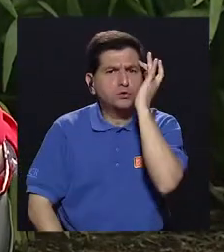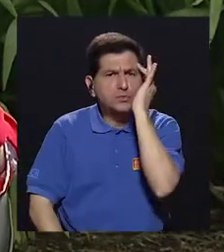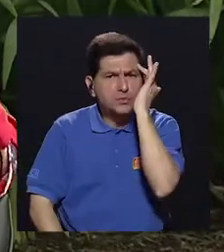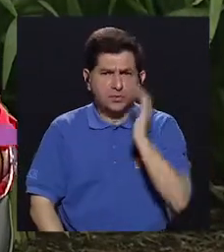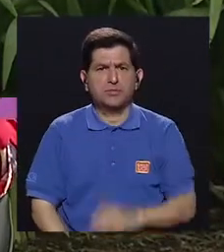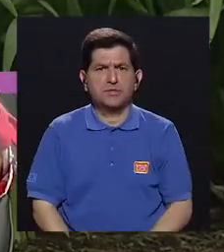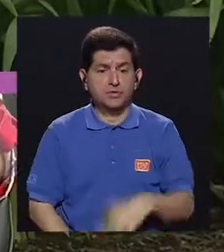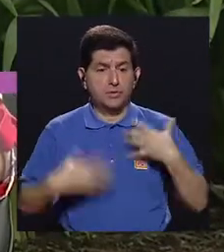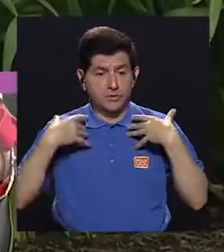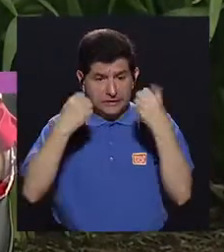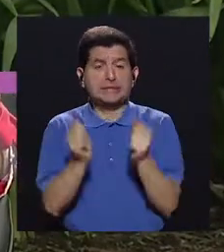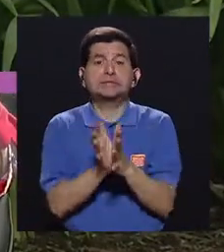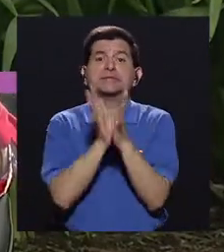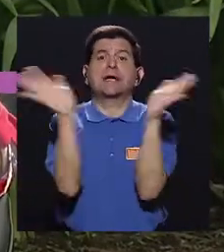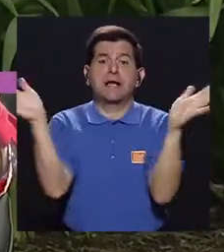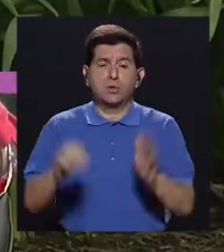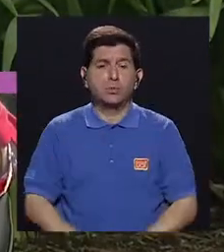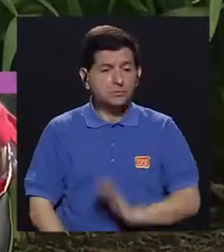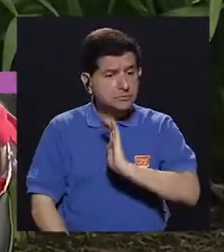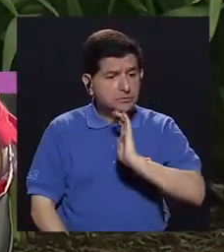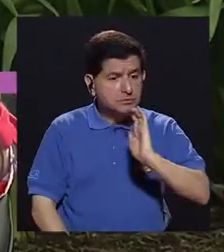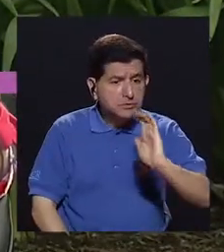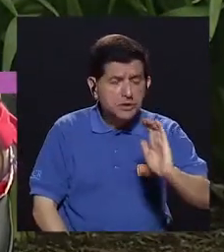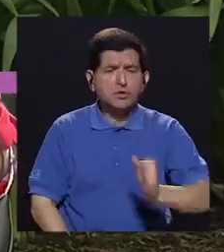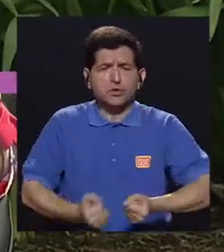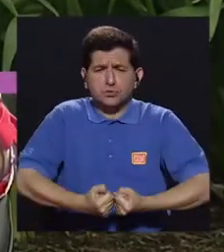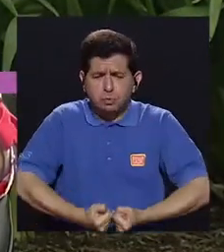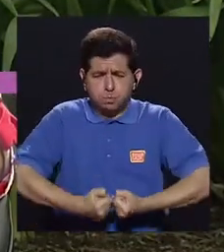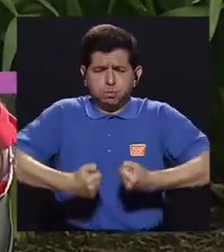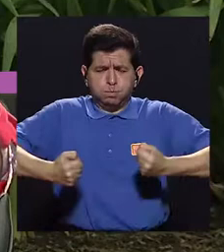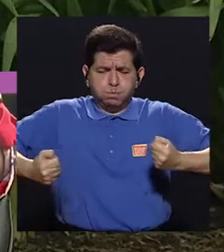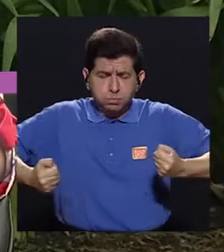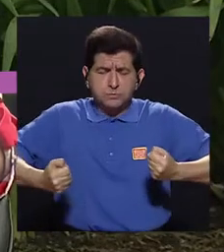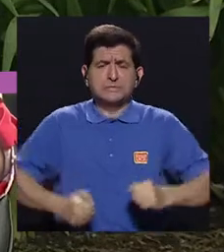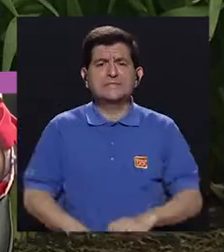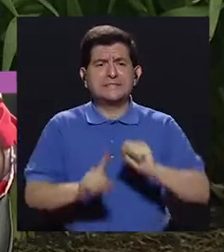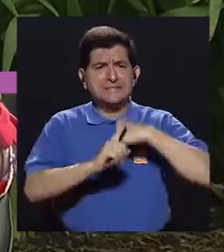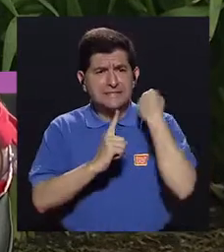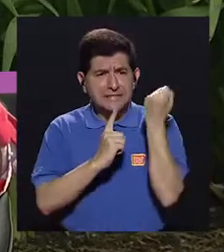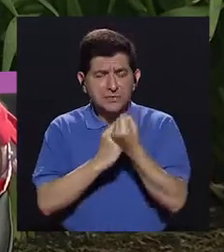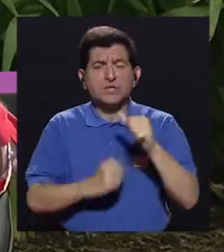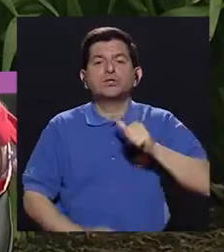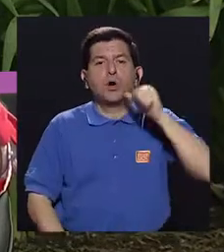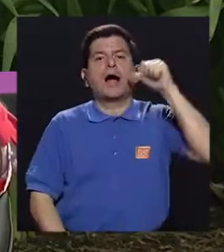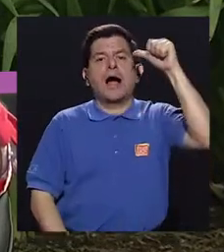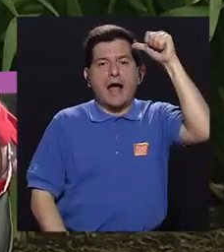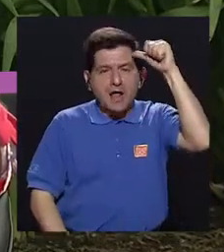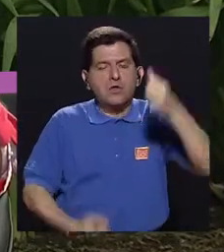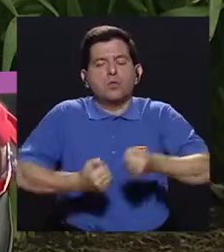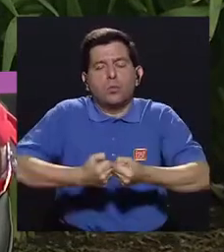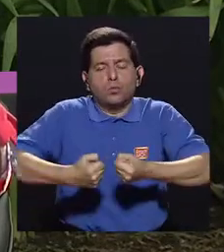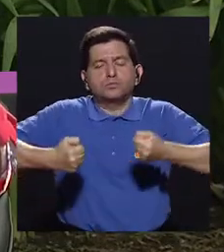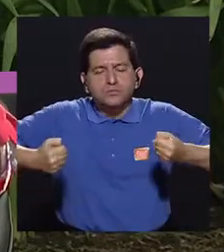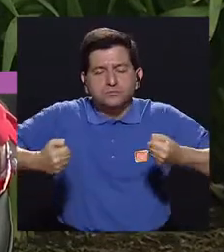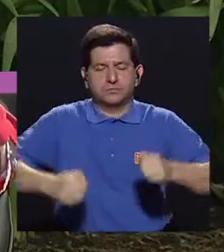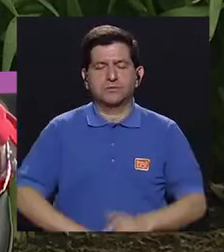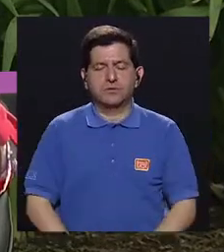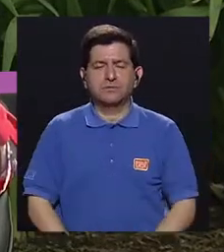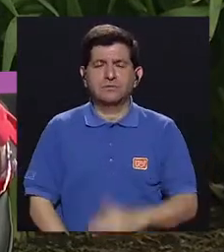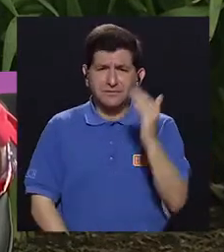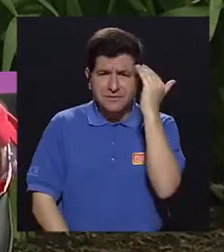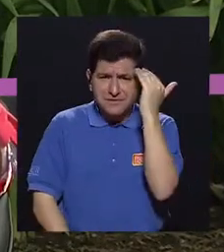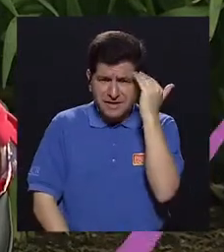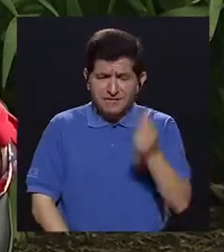preocupación en el aspecto de salud pública porque los niños y niñas obesos tienden a ser adultos obesos y como